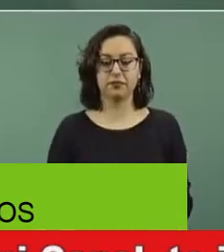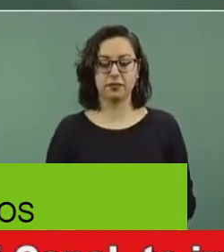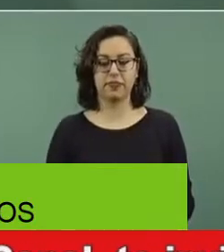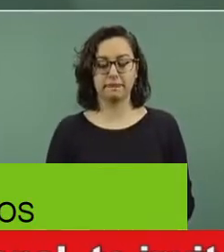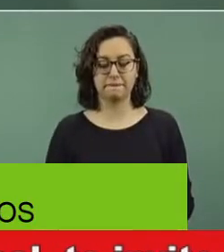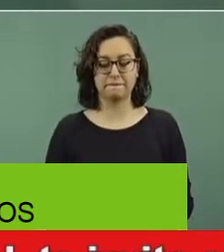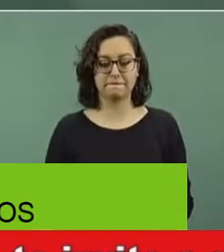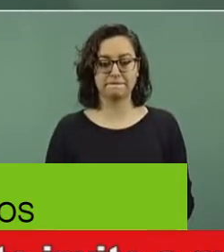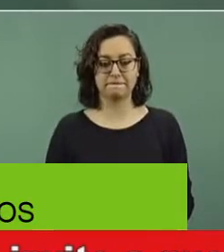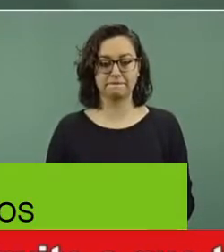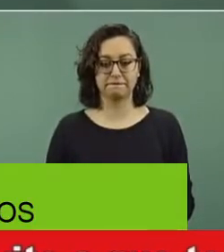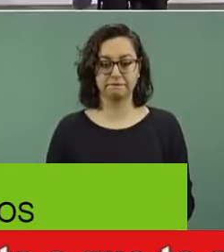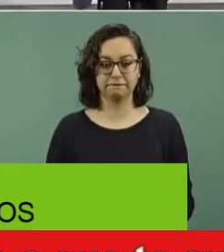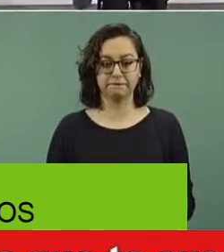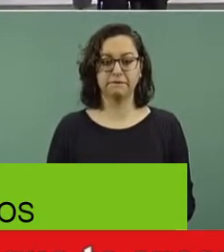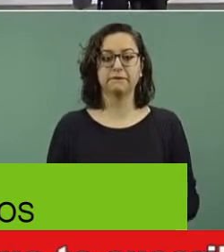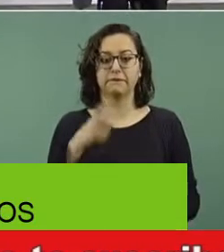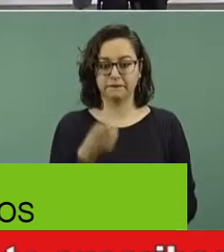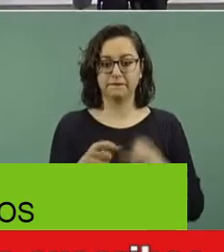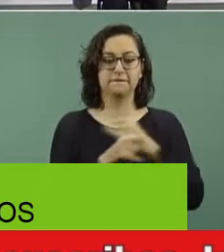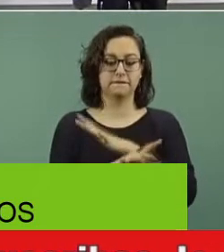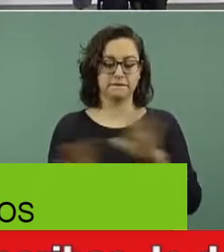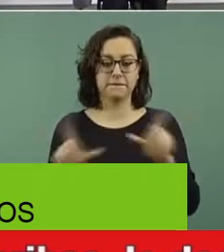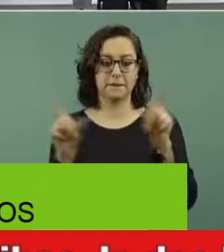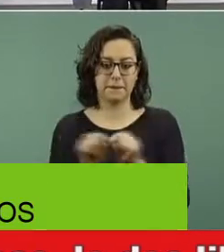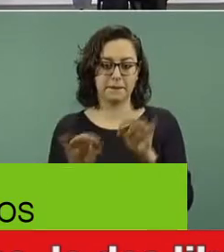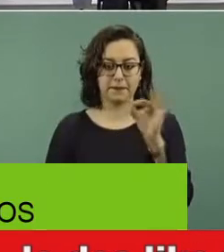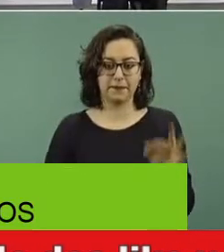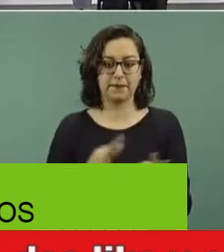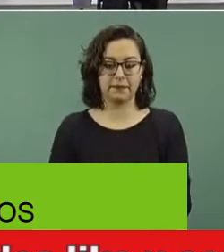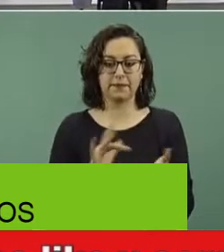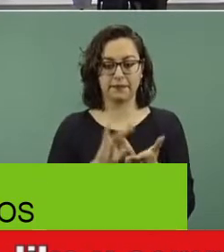personas o hacia otras personas. Esto es todo. Gracias.